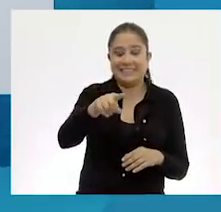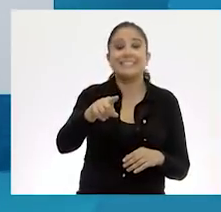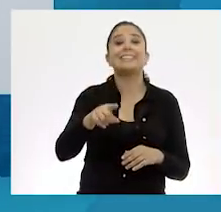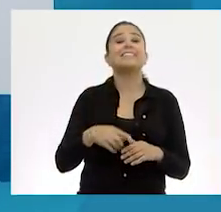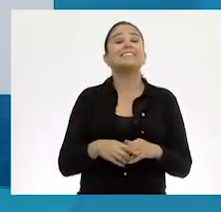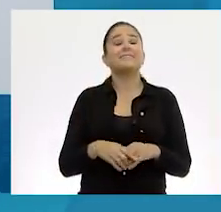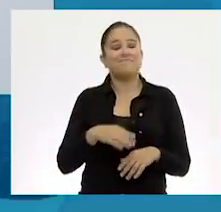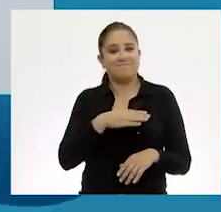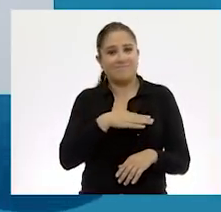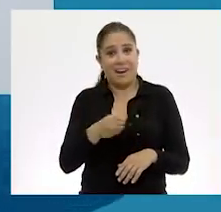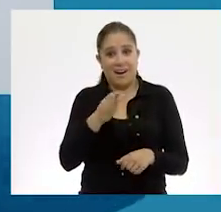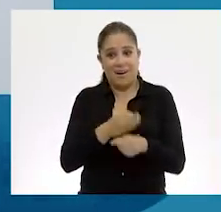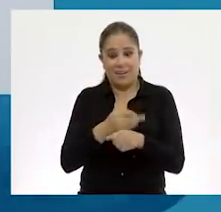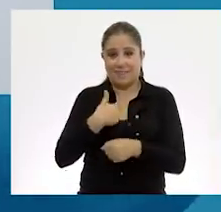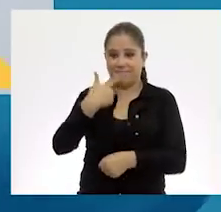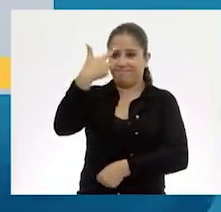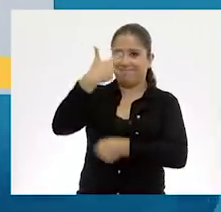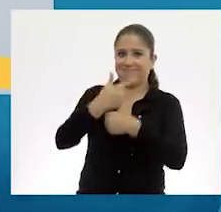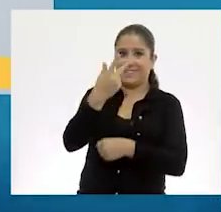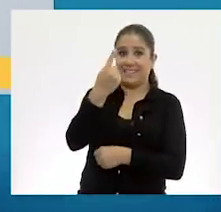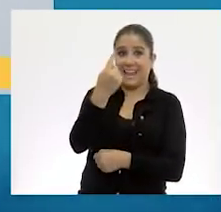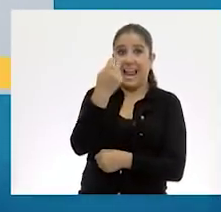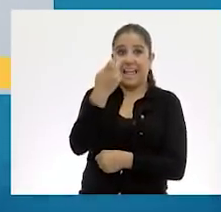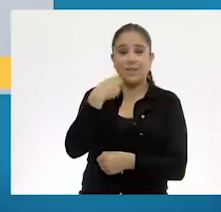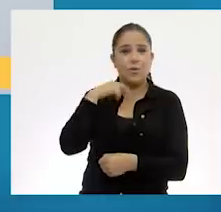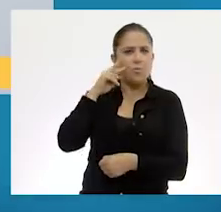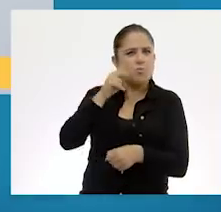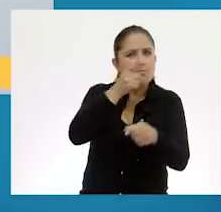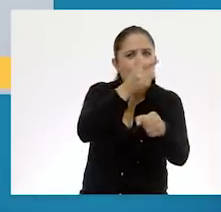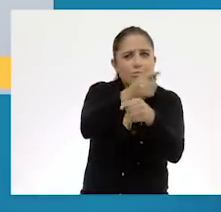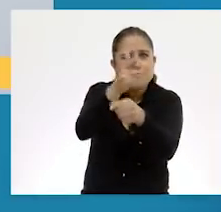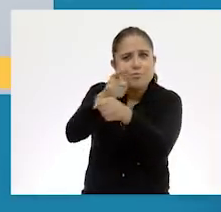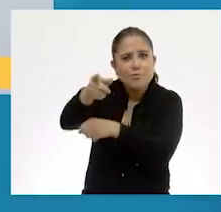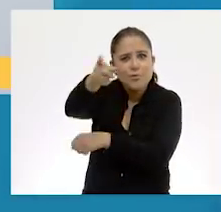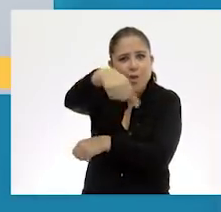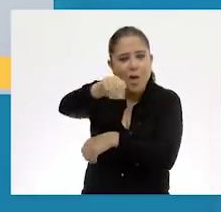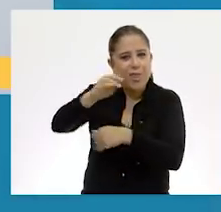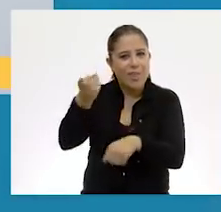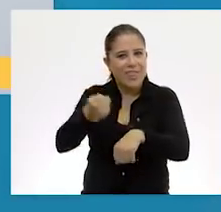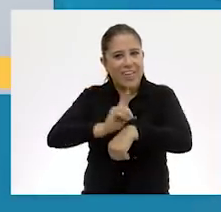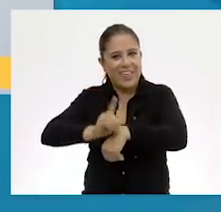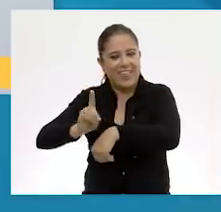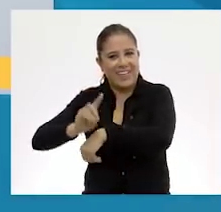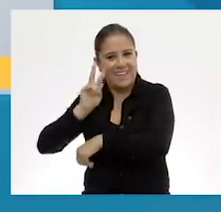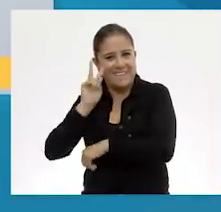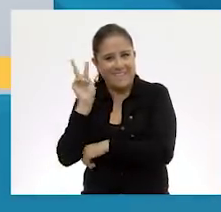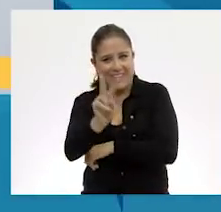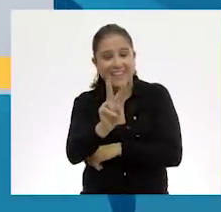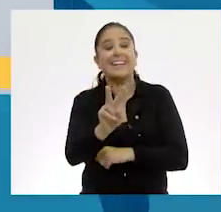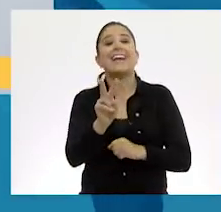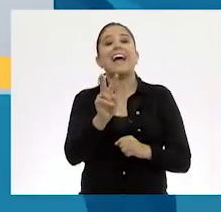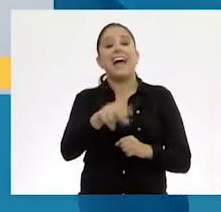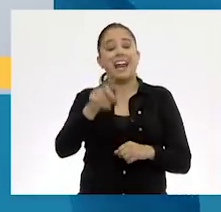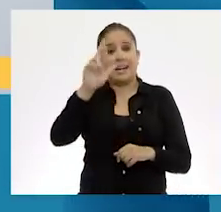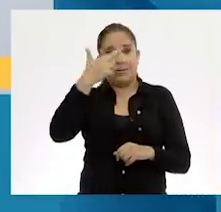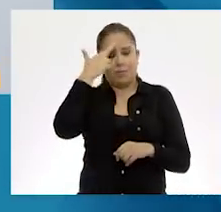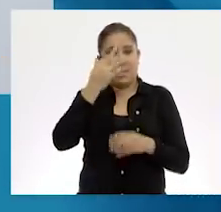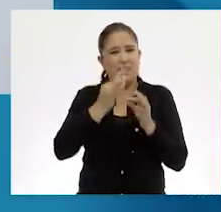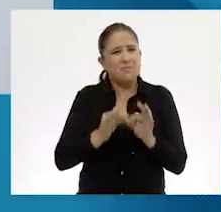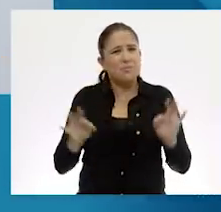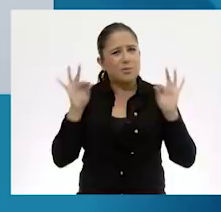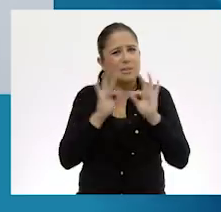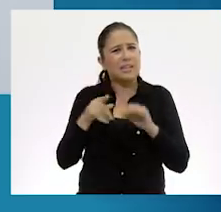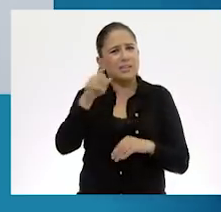¡Qué bueno que salgo en la tele! Así los puedo ver todos los días. Recuerden que es importante